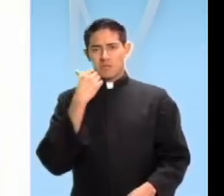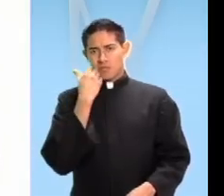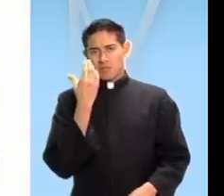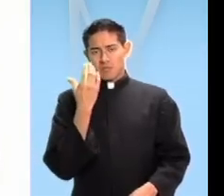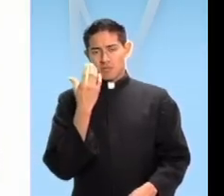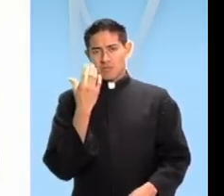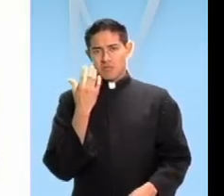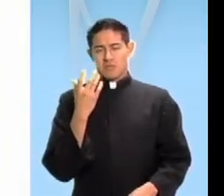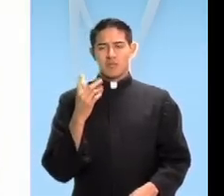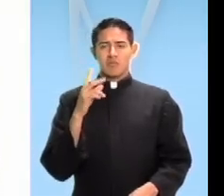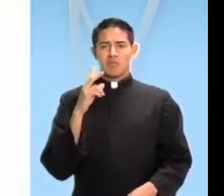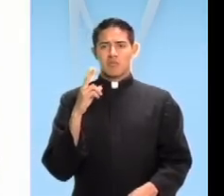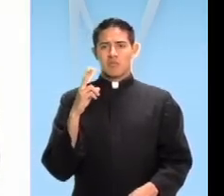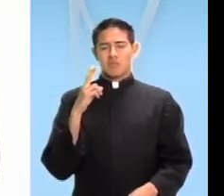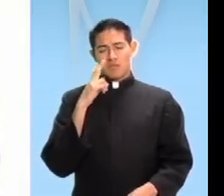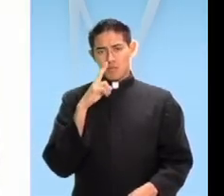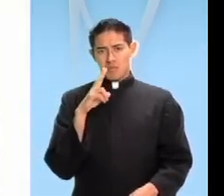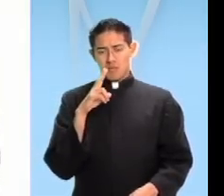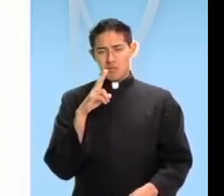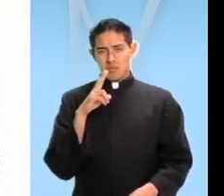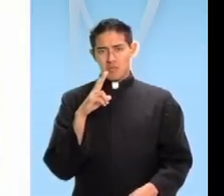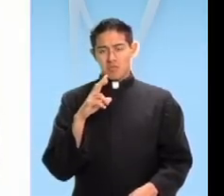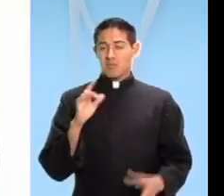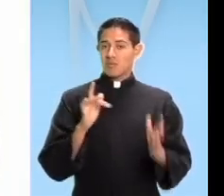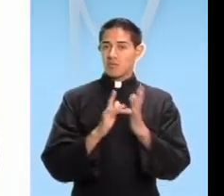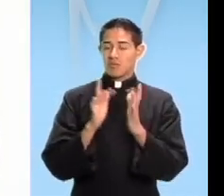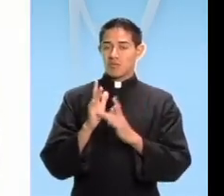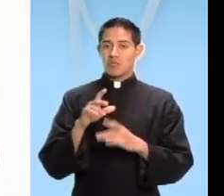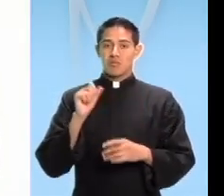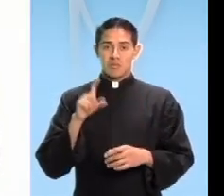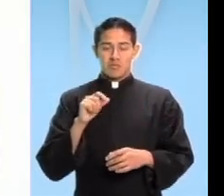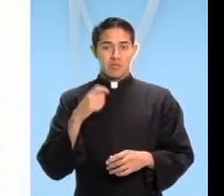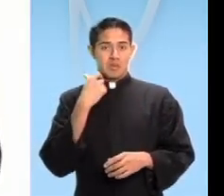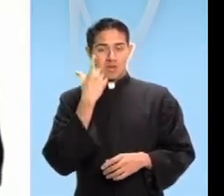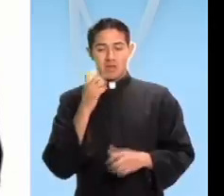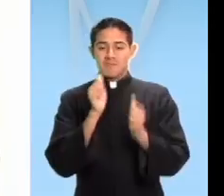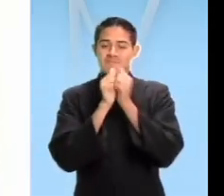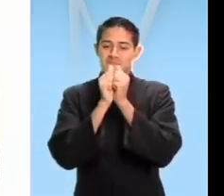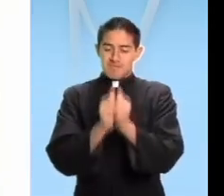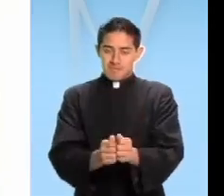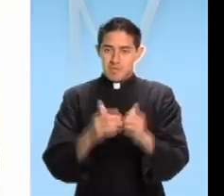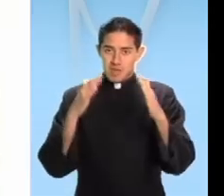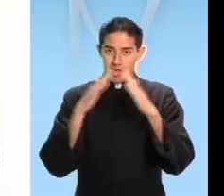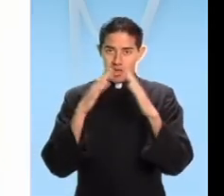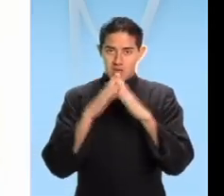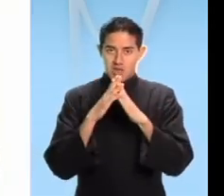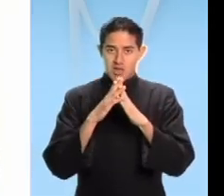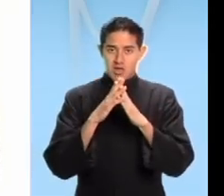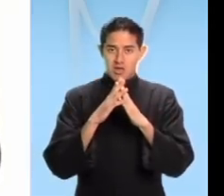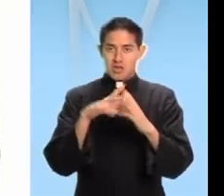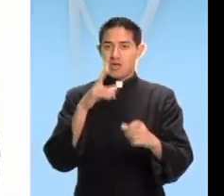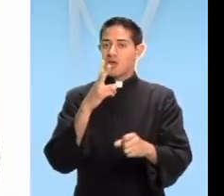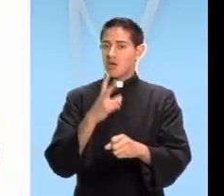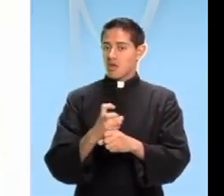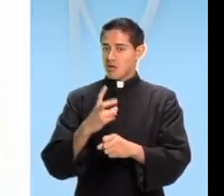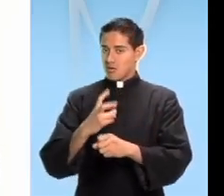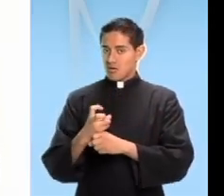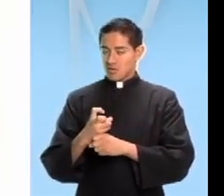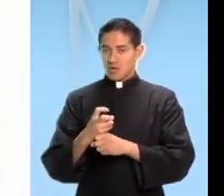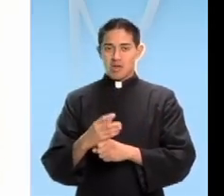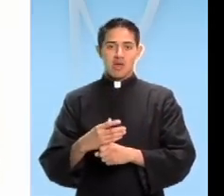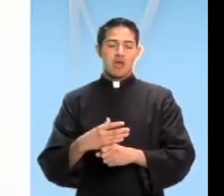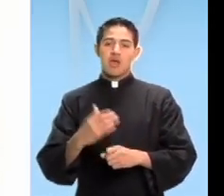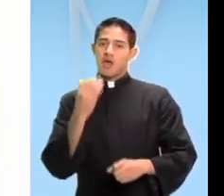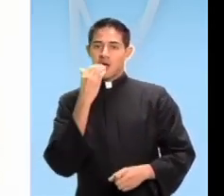atrevimiento de pedirle que lo hospede en su casa, que lo invite a comer. Y ese invitarle a comer